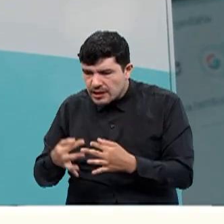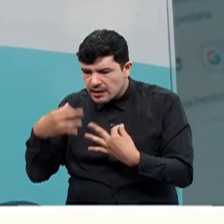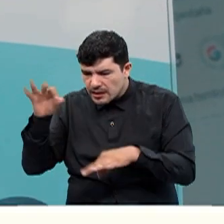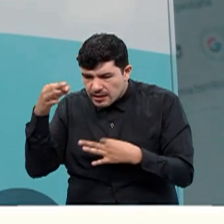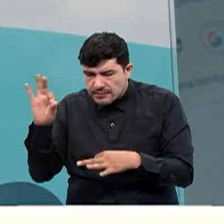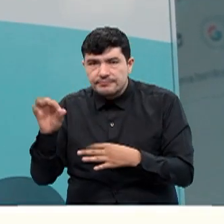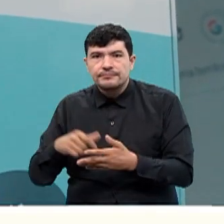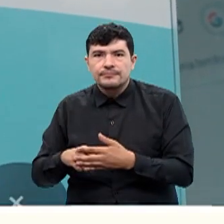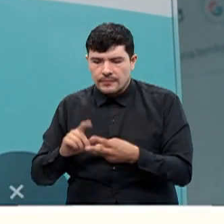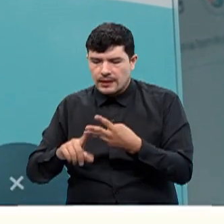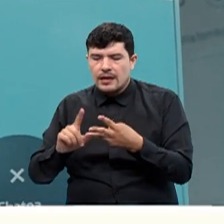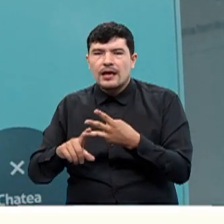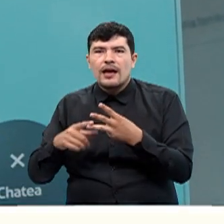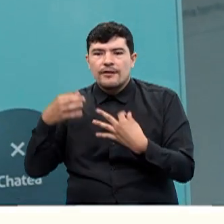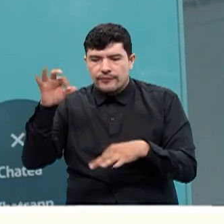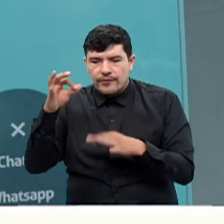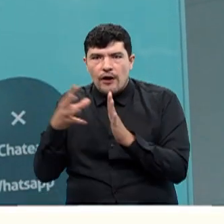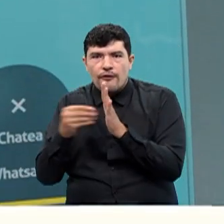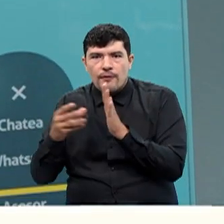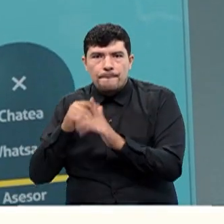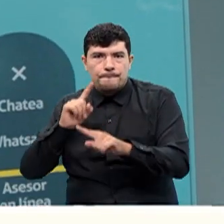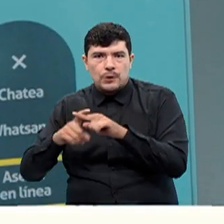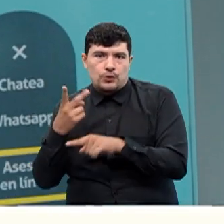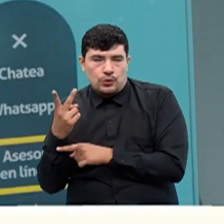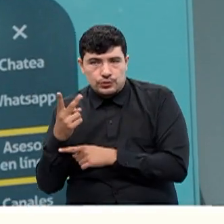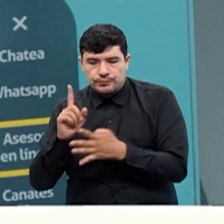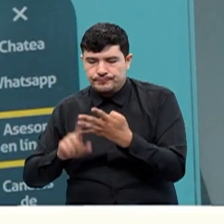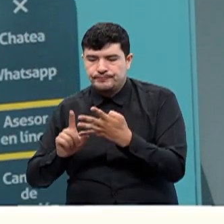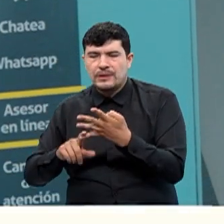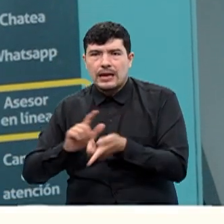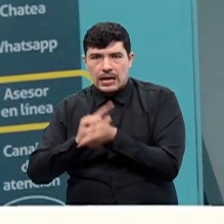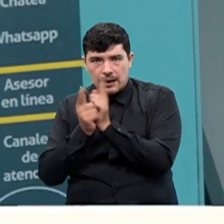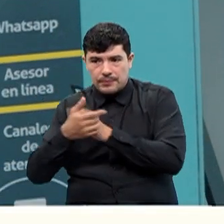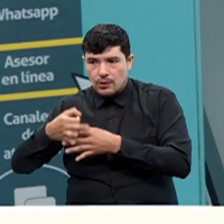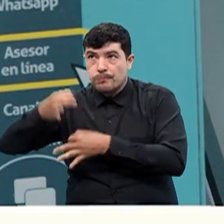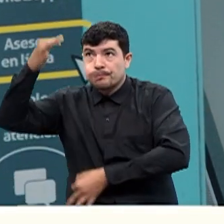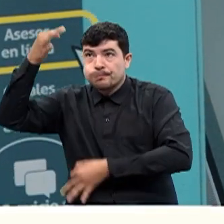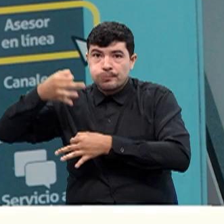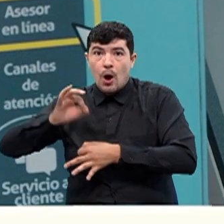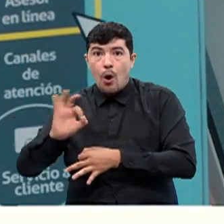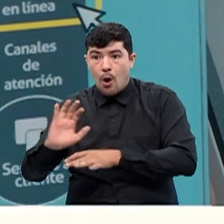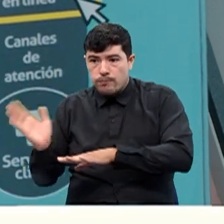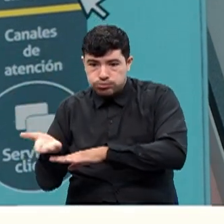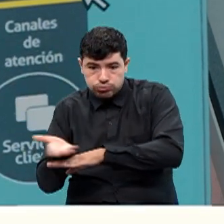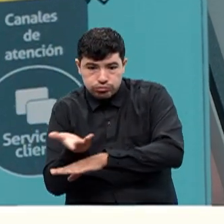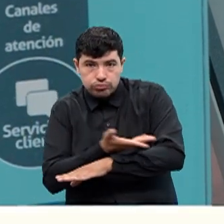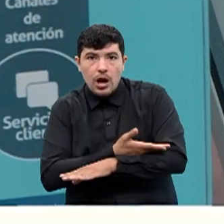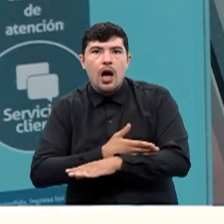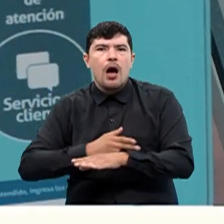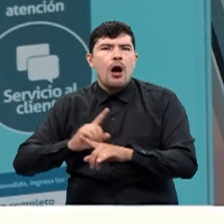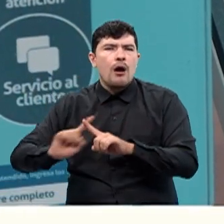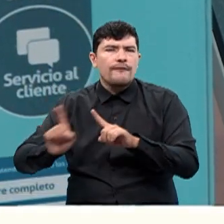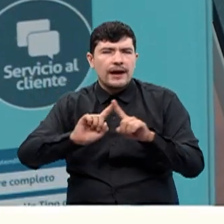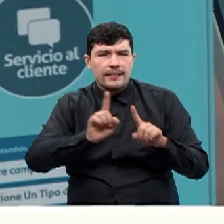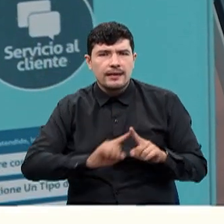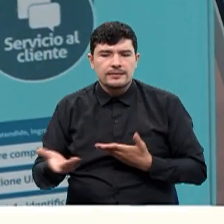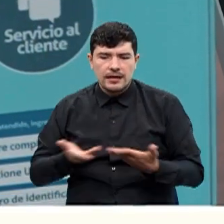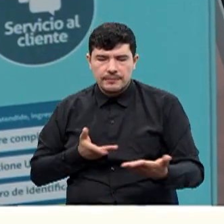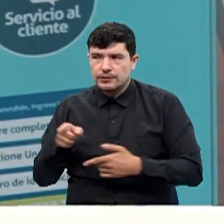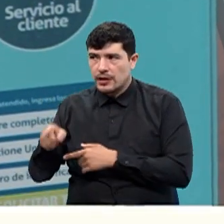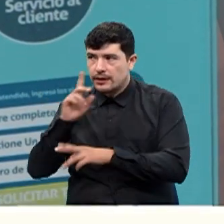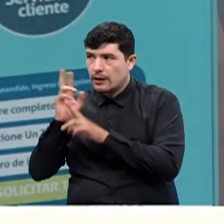erradicación de quejas o sugerencias, solicitud de cambio de postes y podas y acceder a información general del servicio.